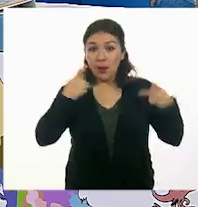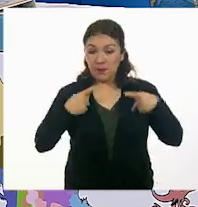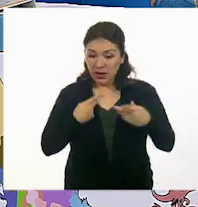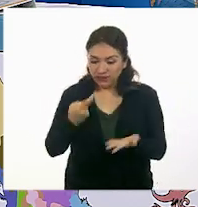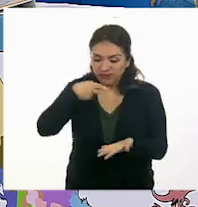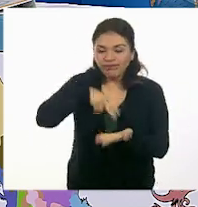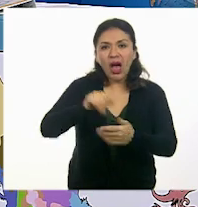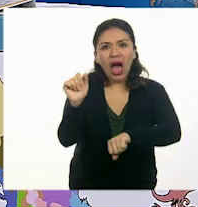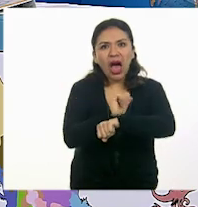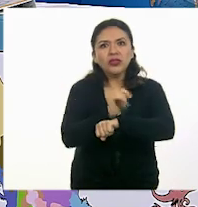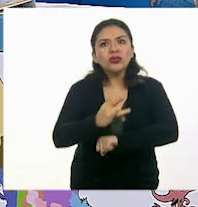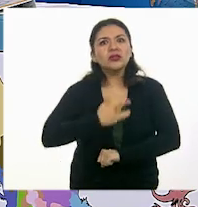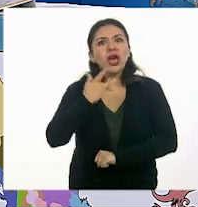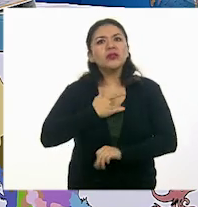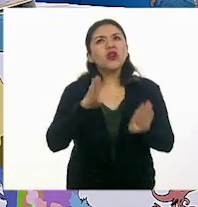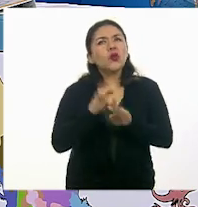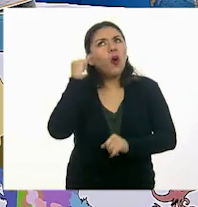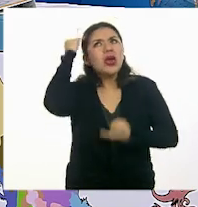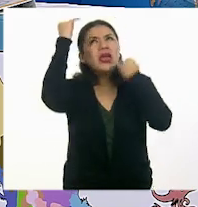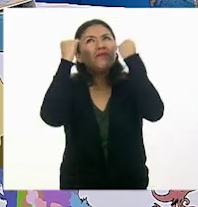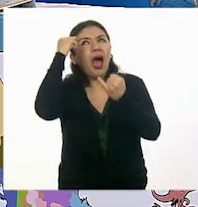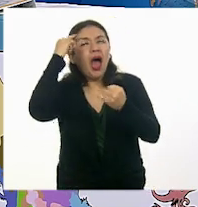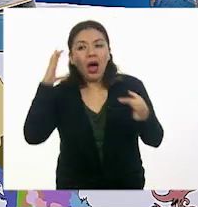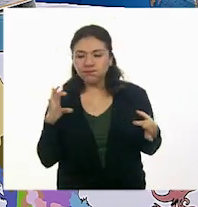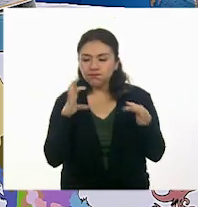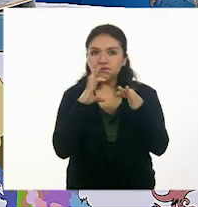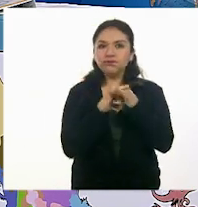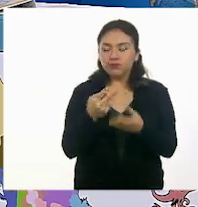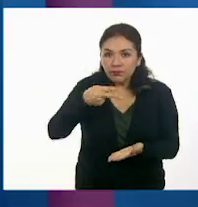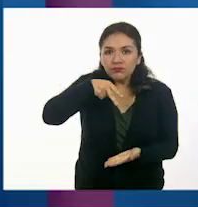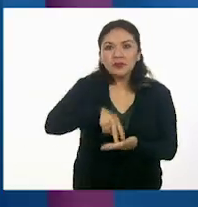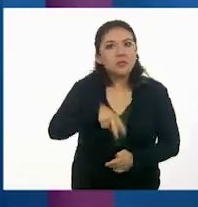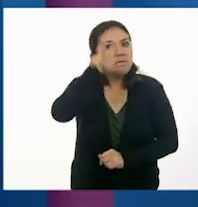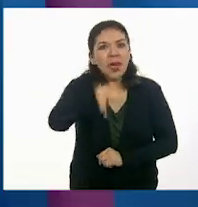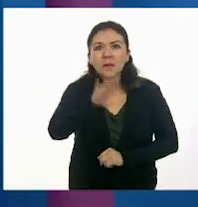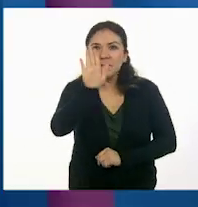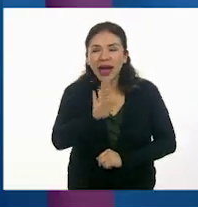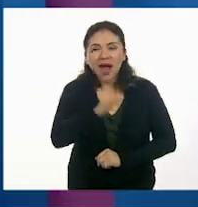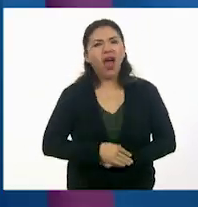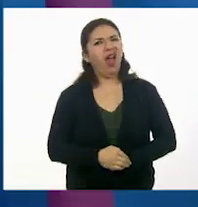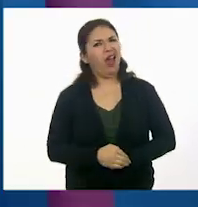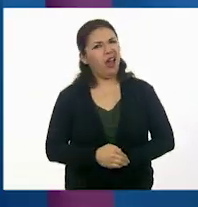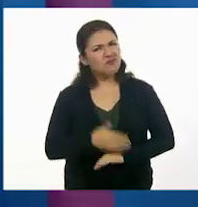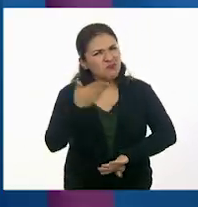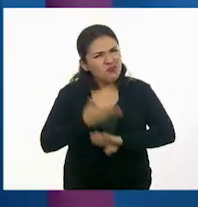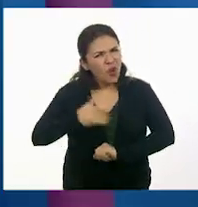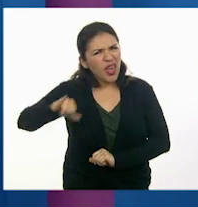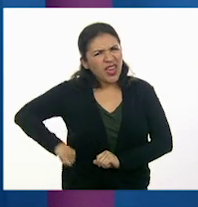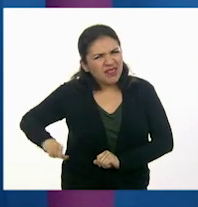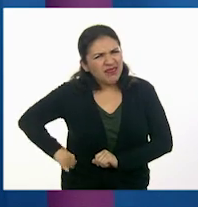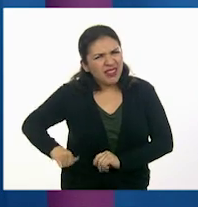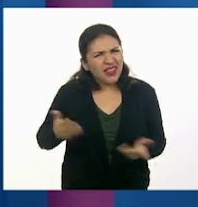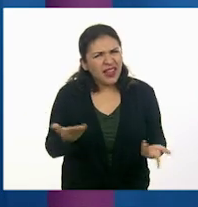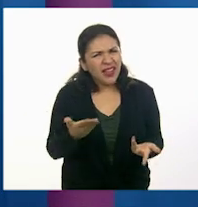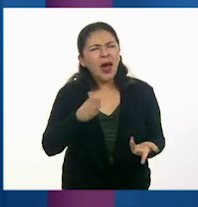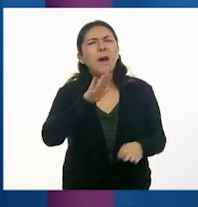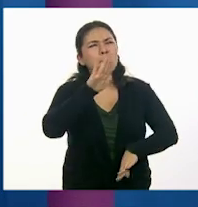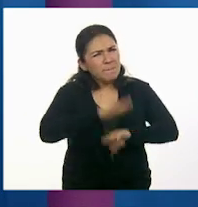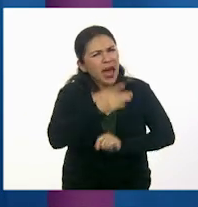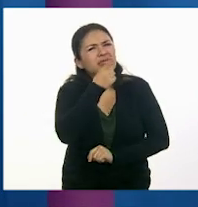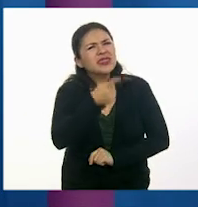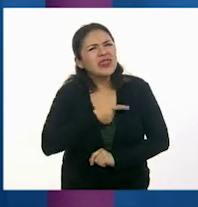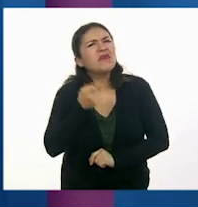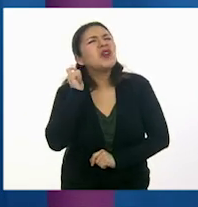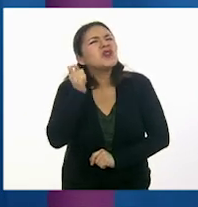ponerse en las circunstancias imaginarias del personaje. Ah, es muy interesante. A ver, cuéntame más cómo